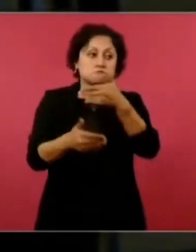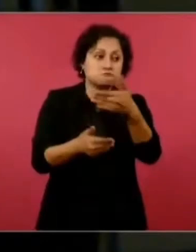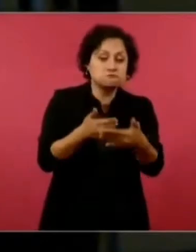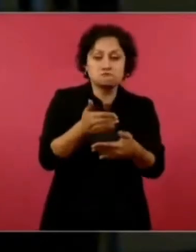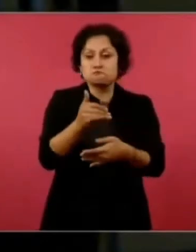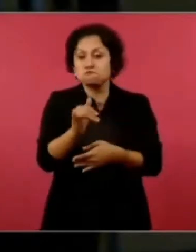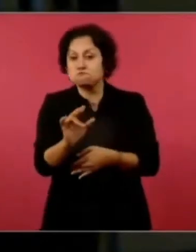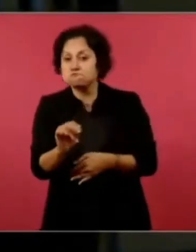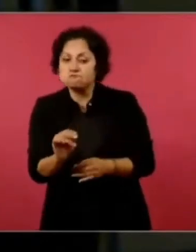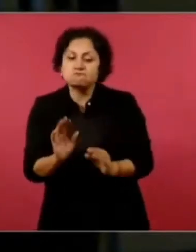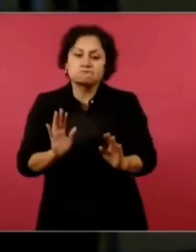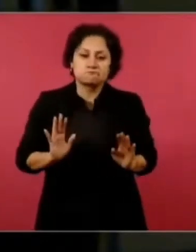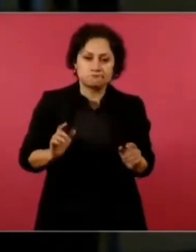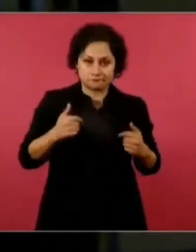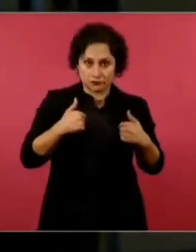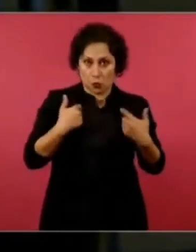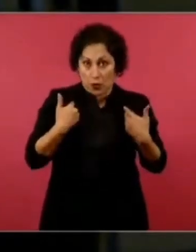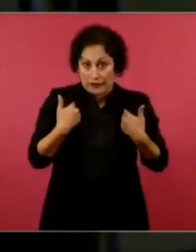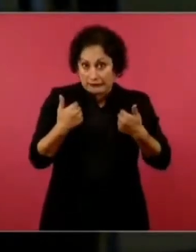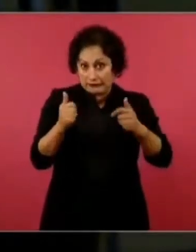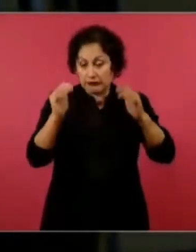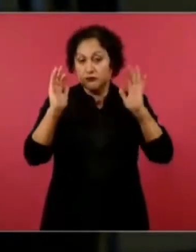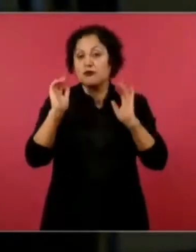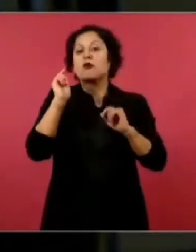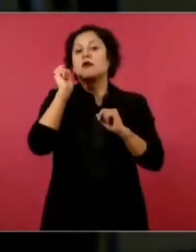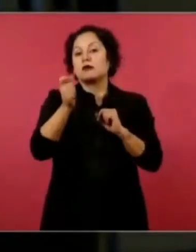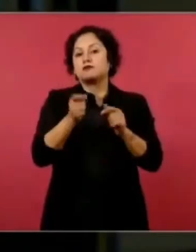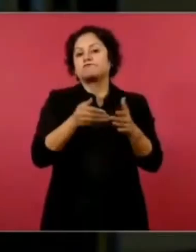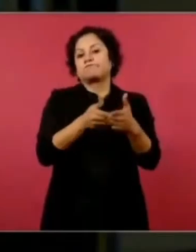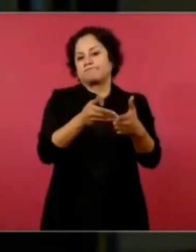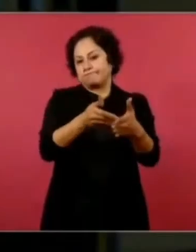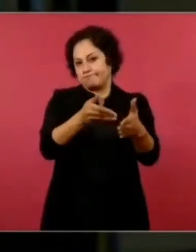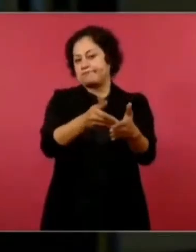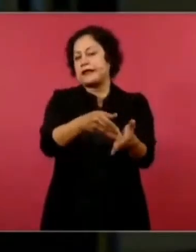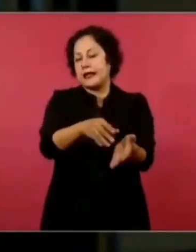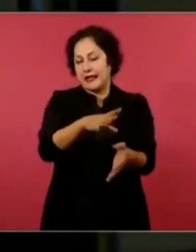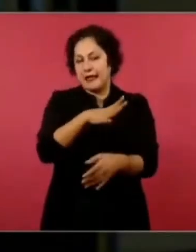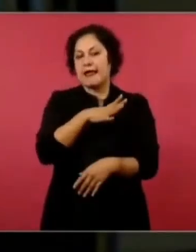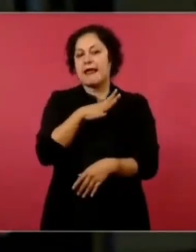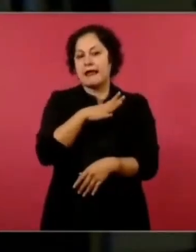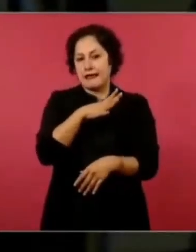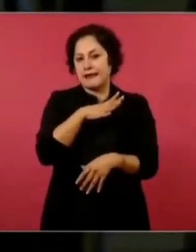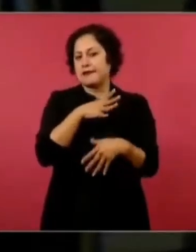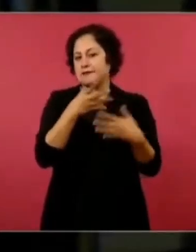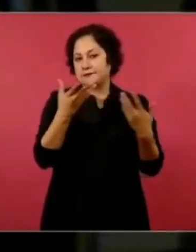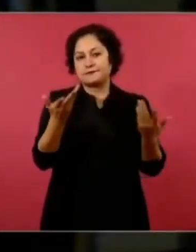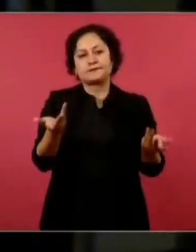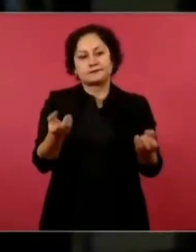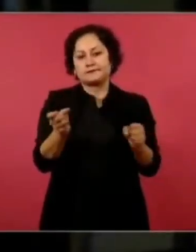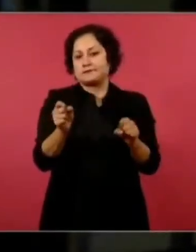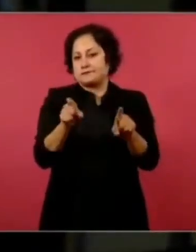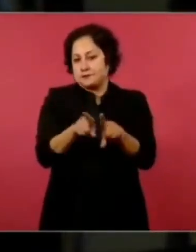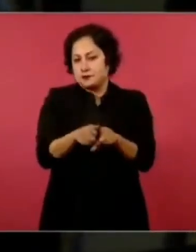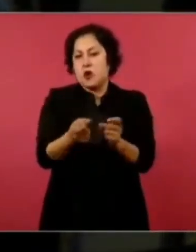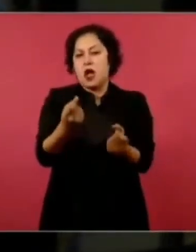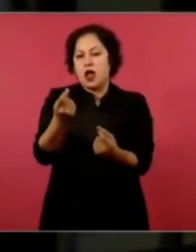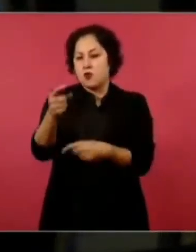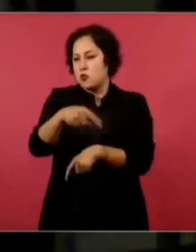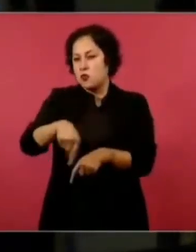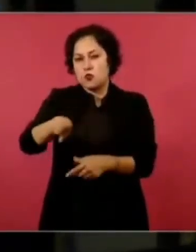generado, es que también hay resistencias de algunos elementos,